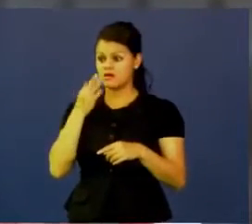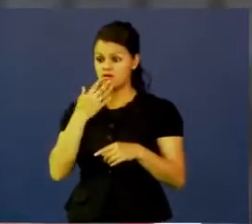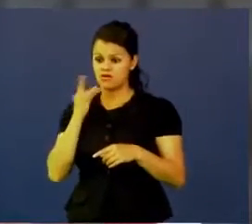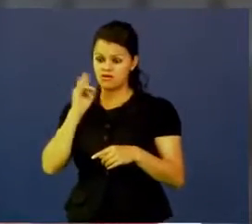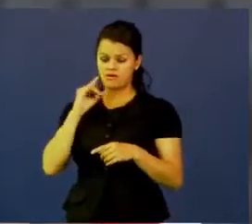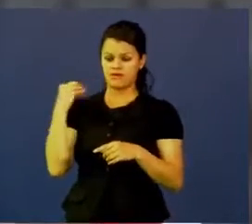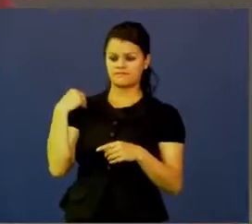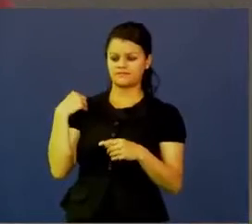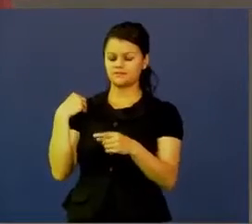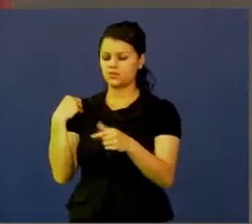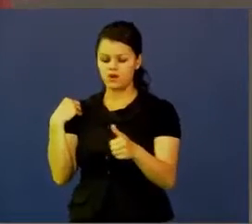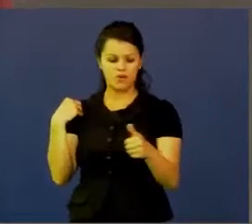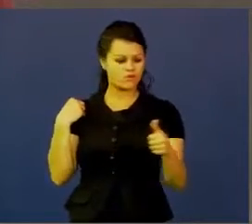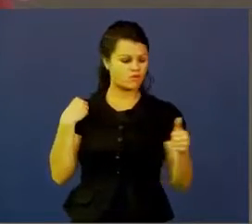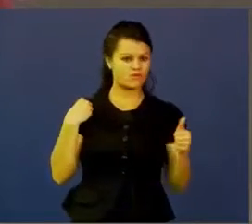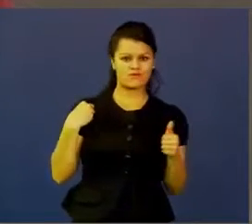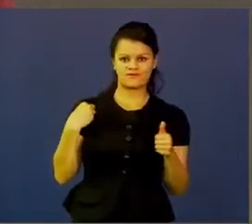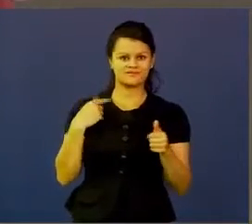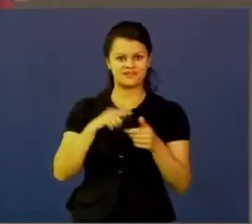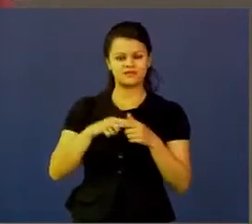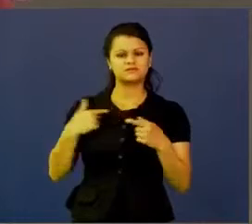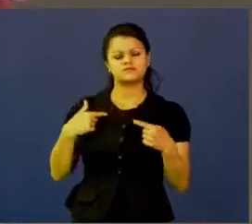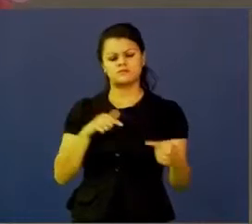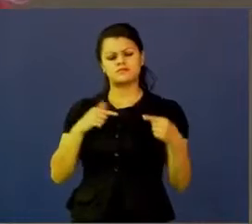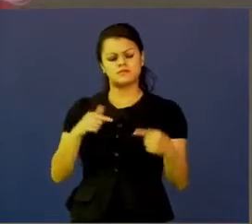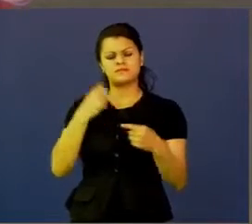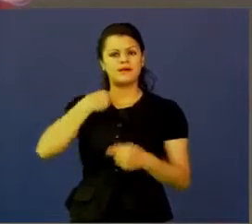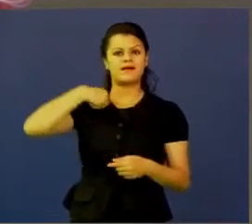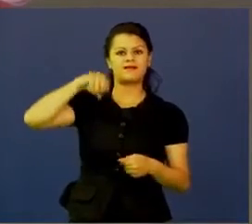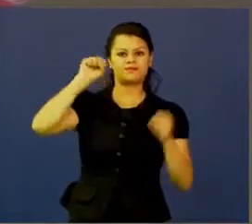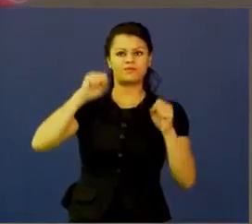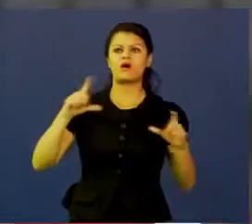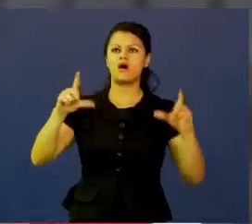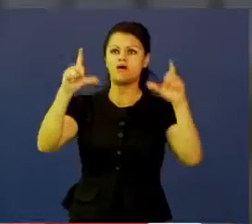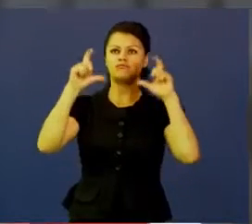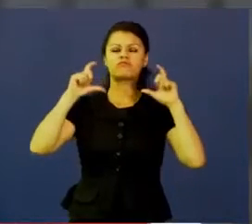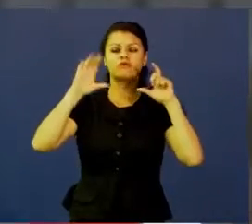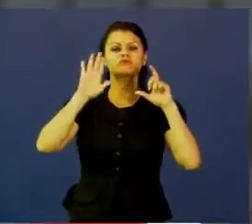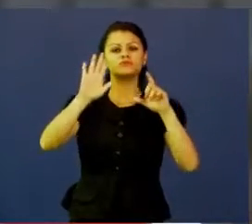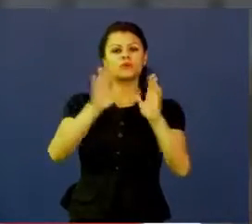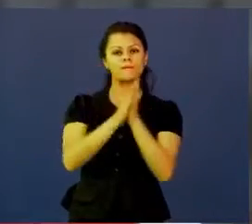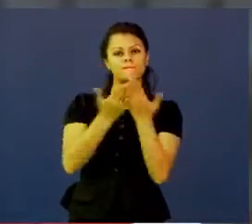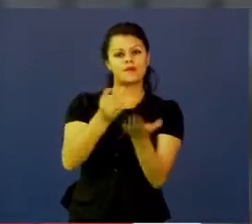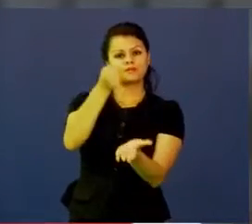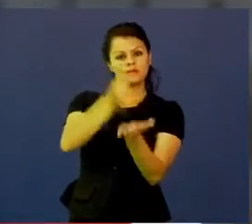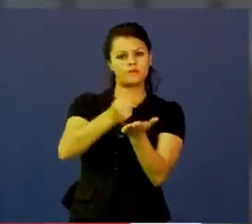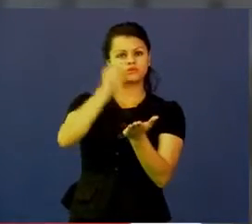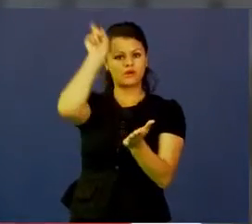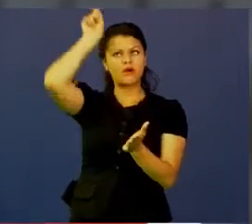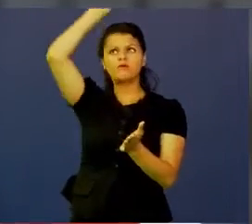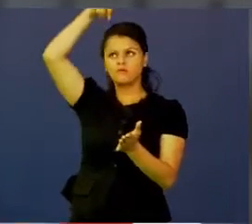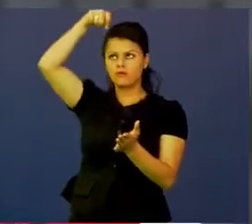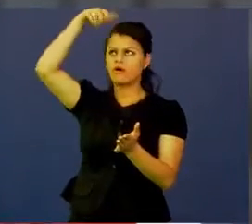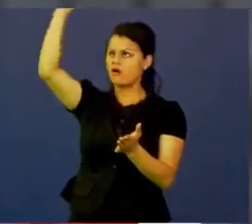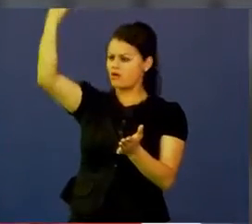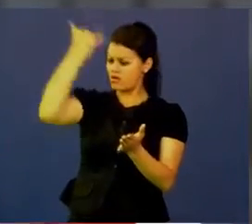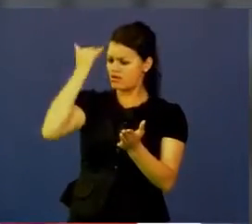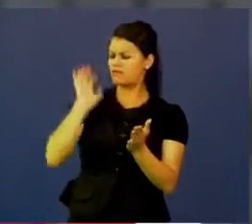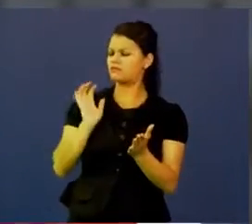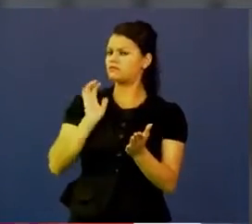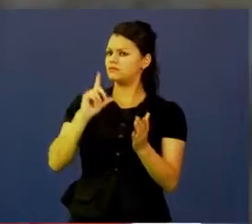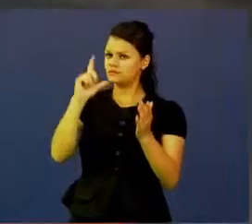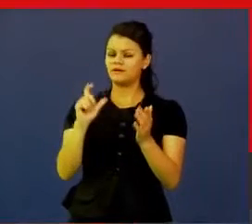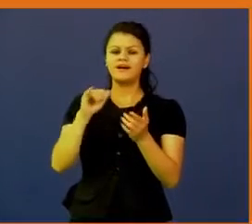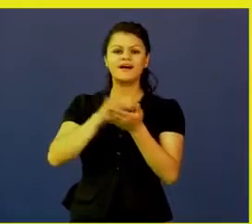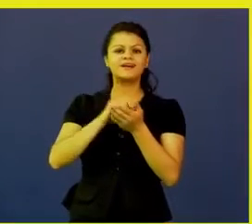batalla legal y al final ganó. Se pudo tomar su foto en el pasaporte con esta antenita. Y por eso es el primer cyberbot, o